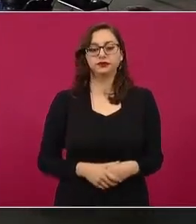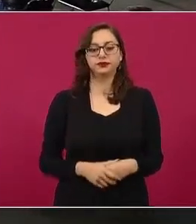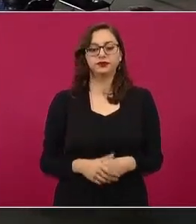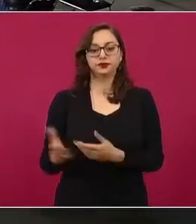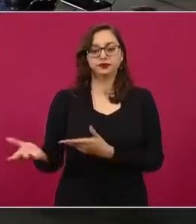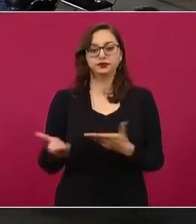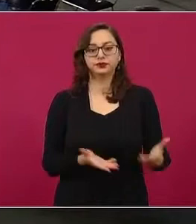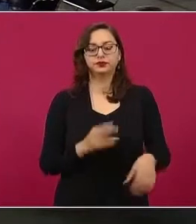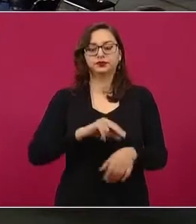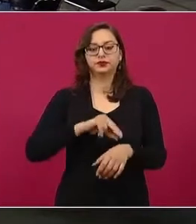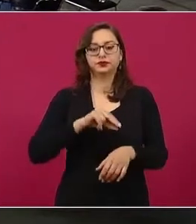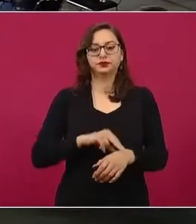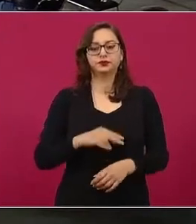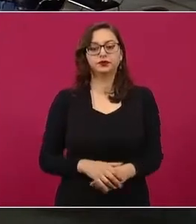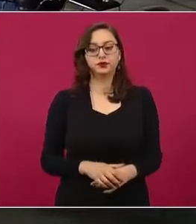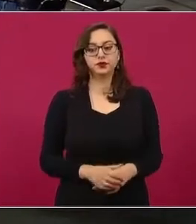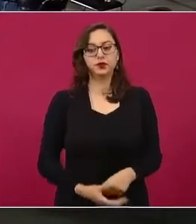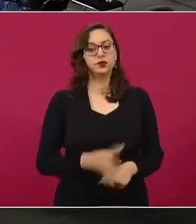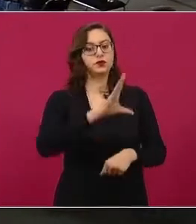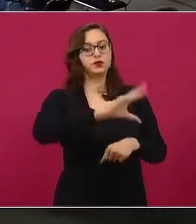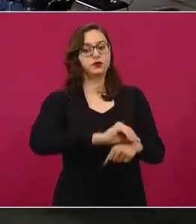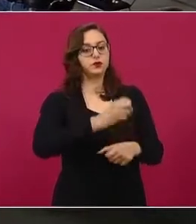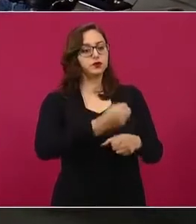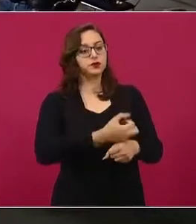Con su permiso, señor secretario.